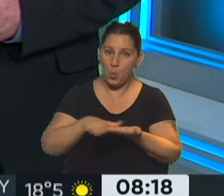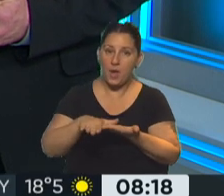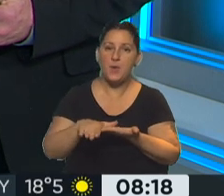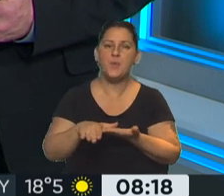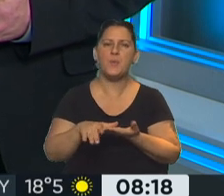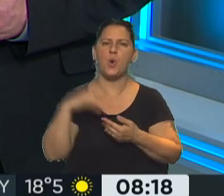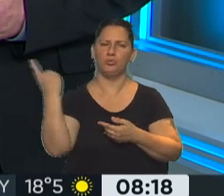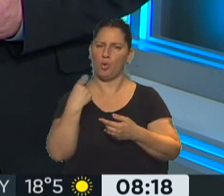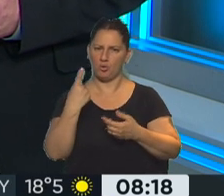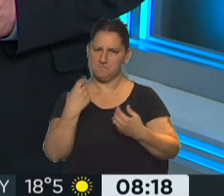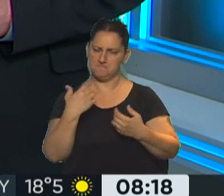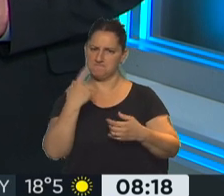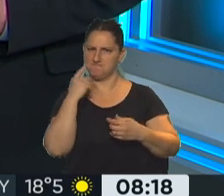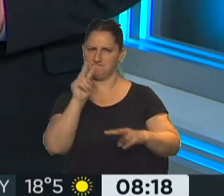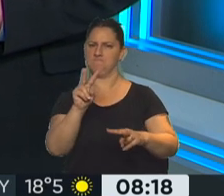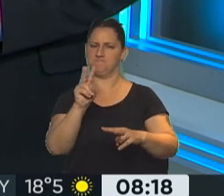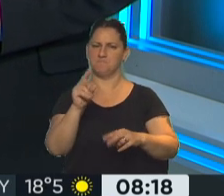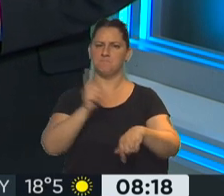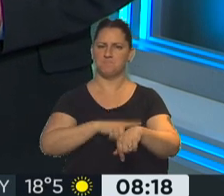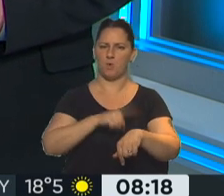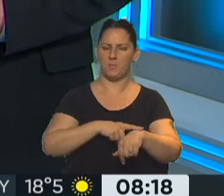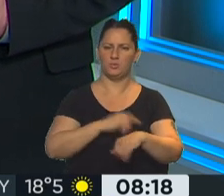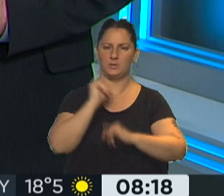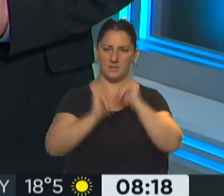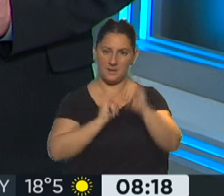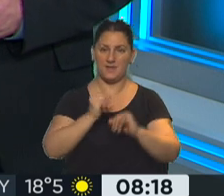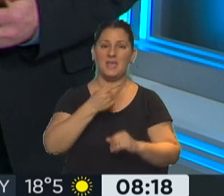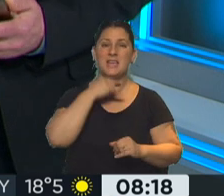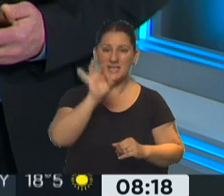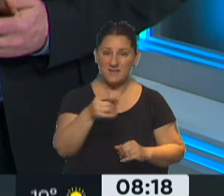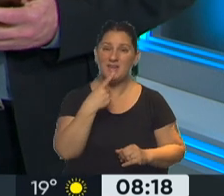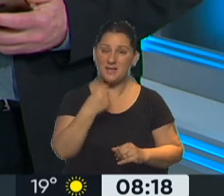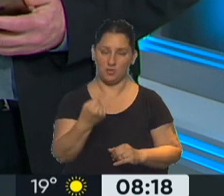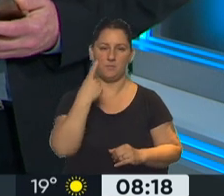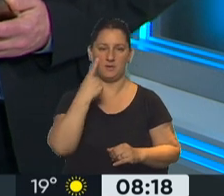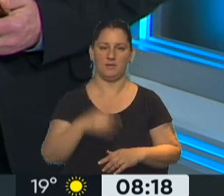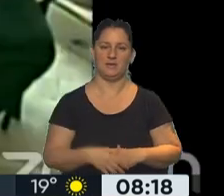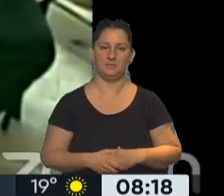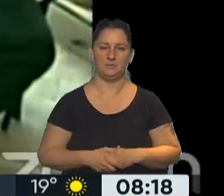fuerte impresión al momento del pronunciamiento. ¿Querés saber qué dijo? Escuchalo.